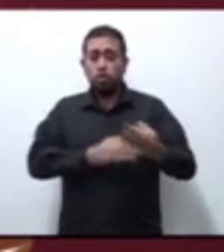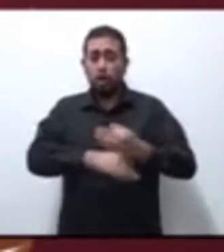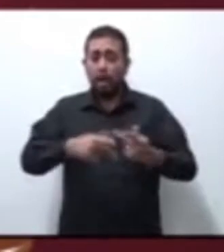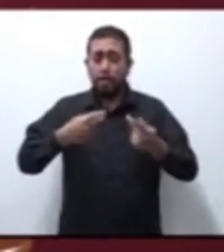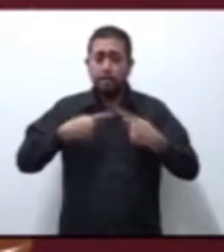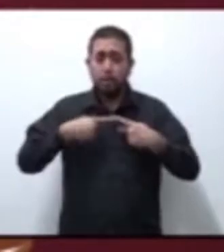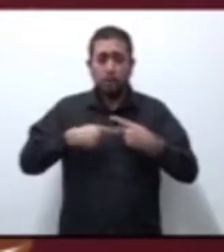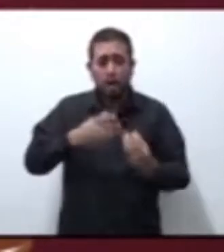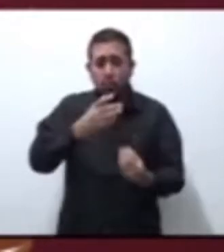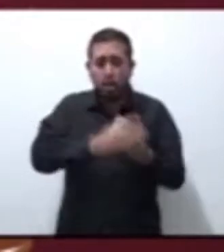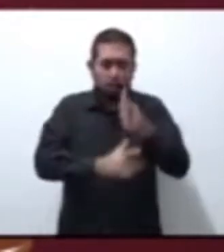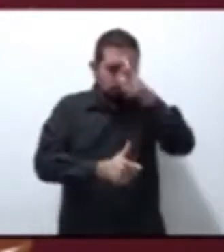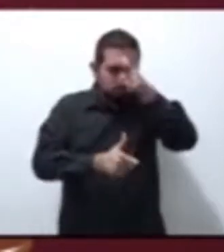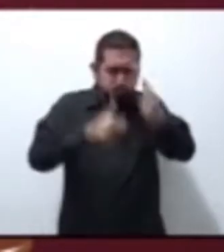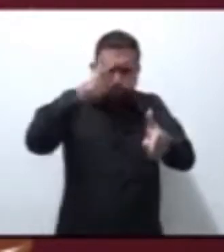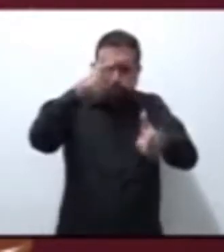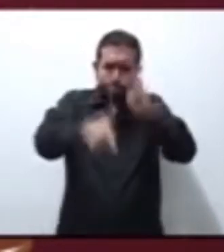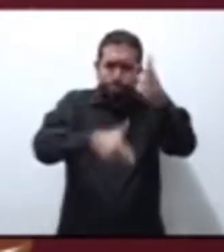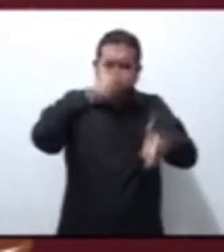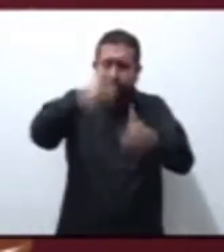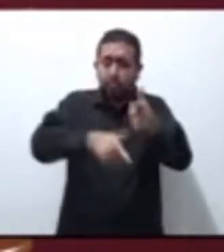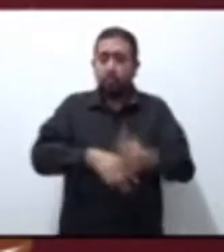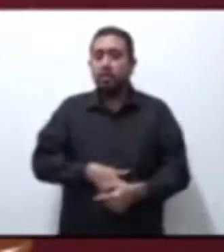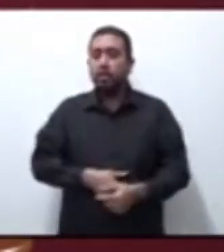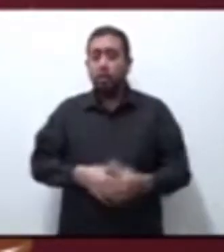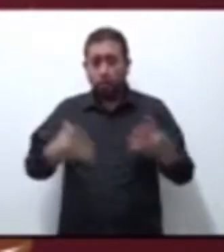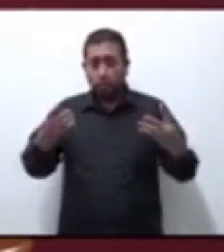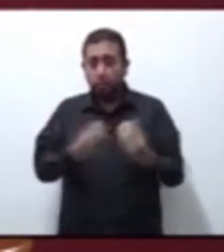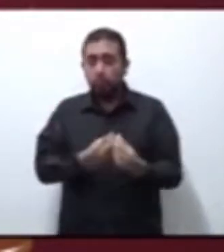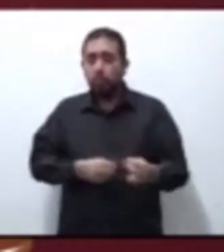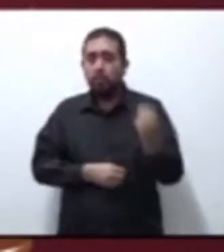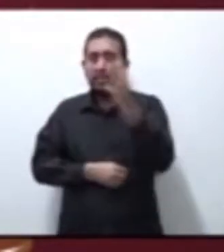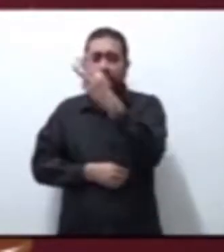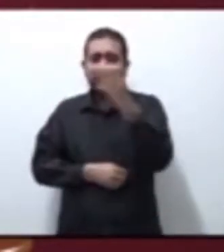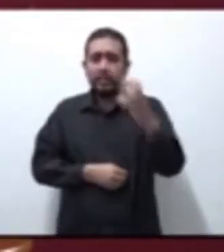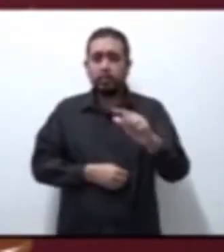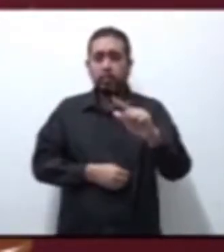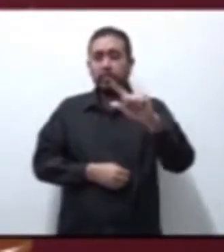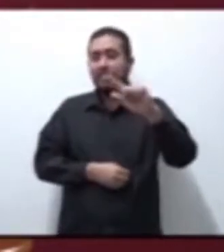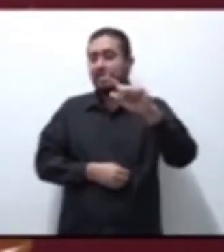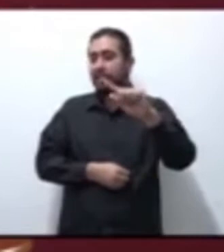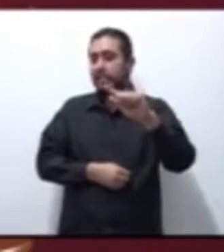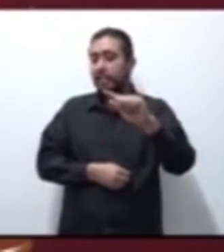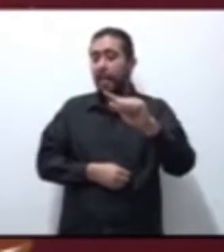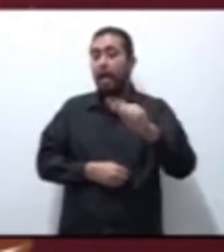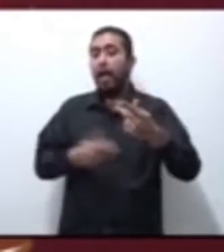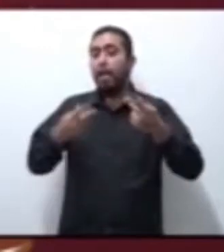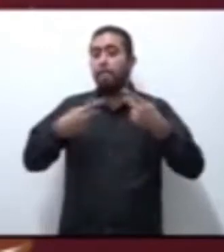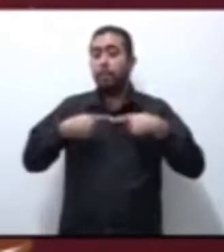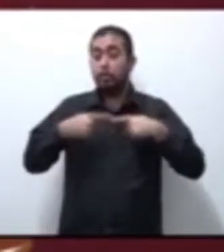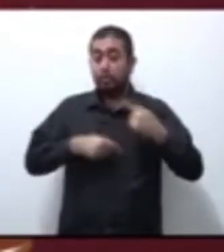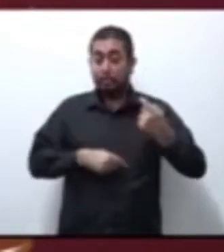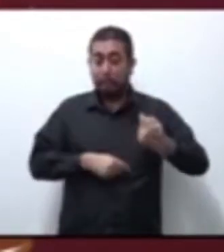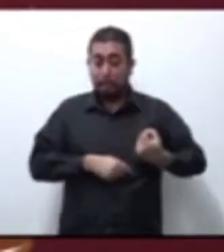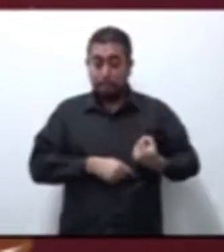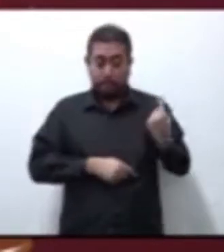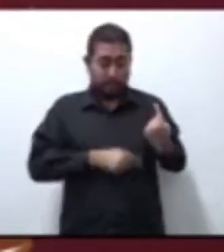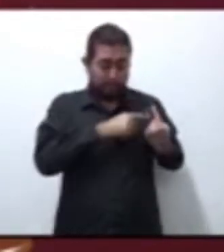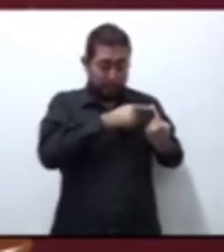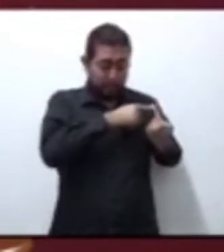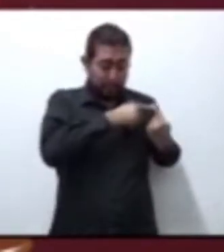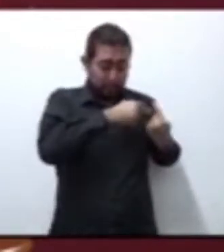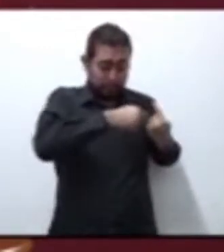nuevos, llevamos 374 personas desde el primero hasta